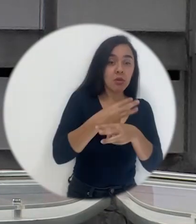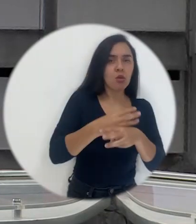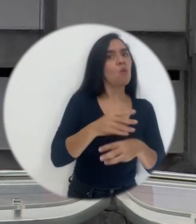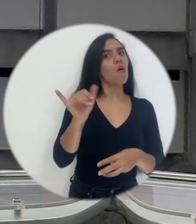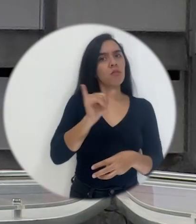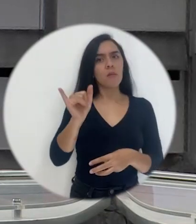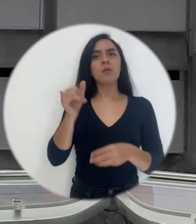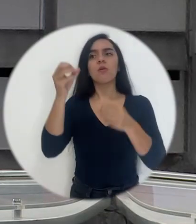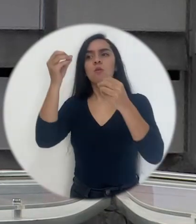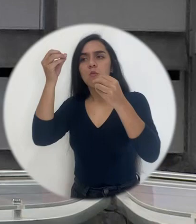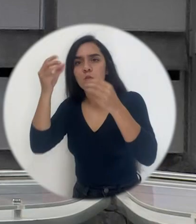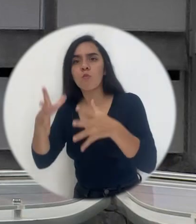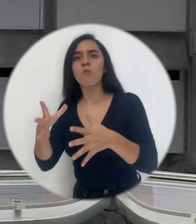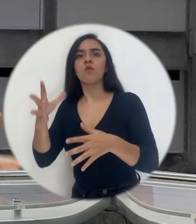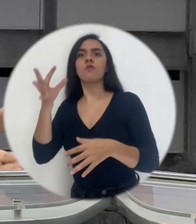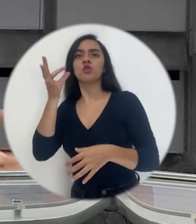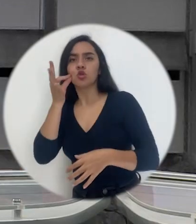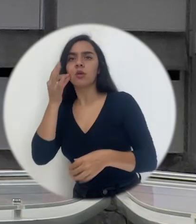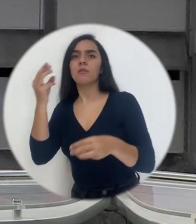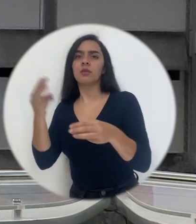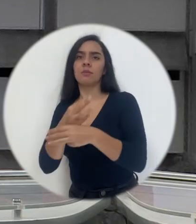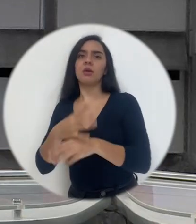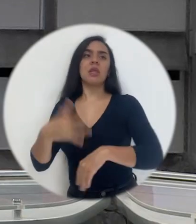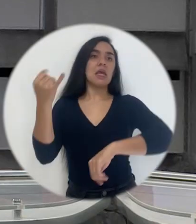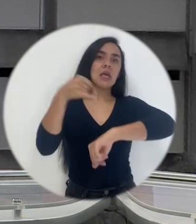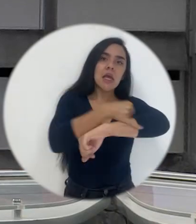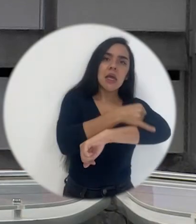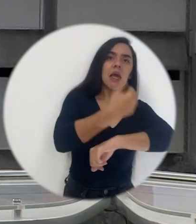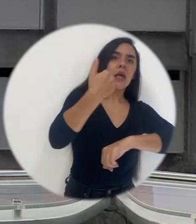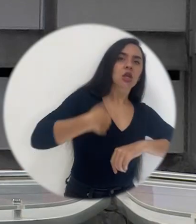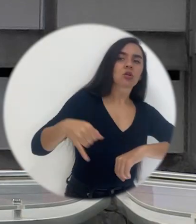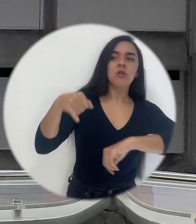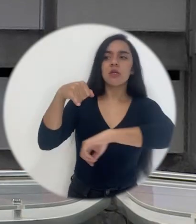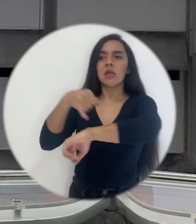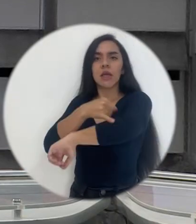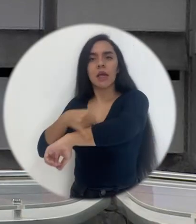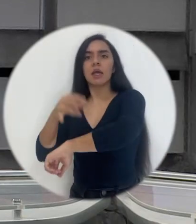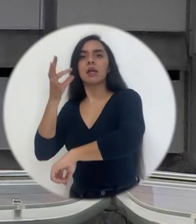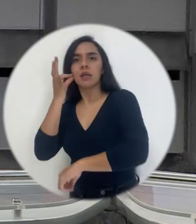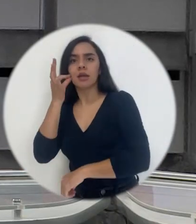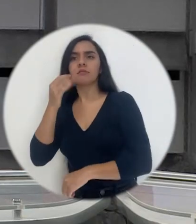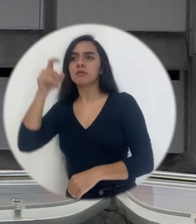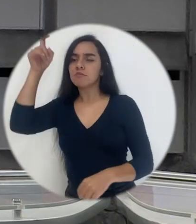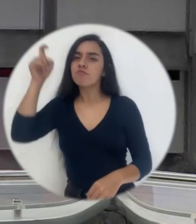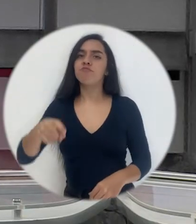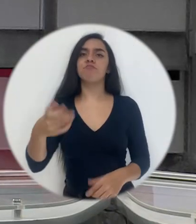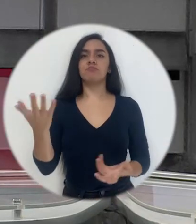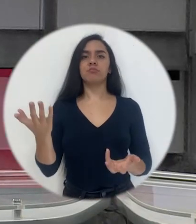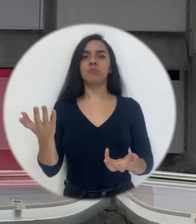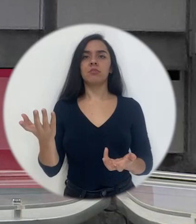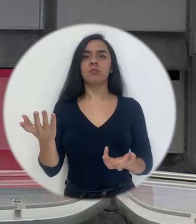el país requiere ingenieros también requiere ingenieras es una cuestión